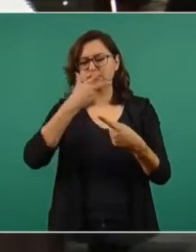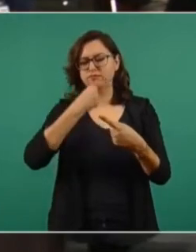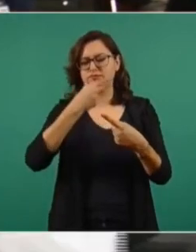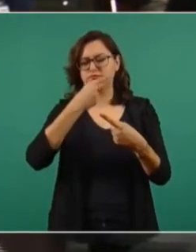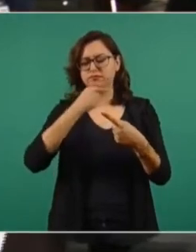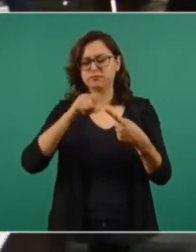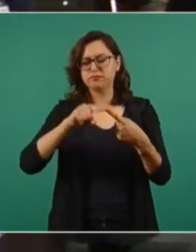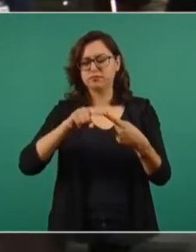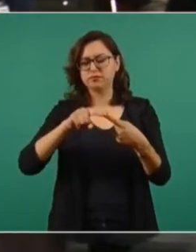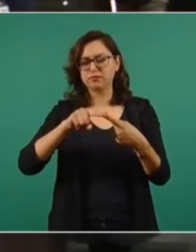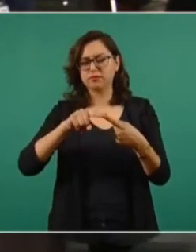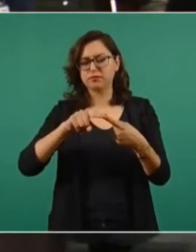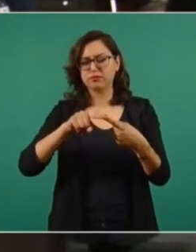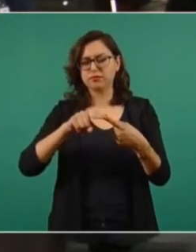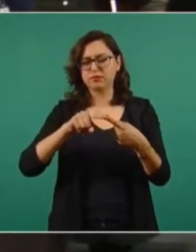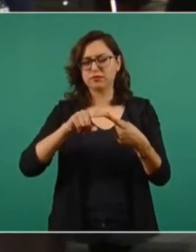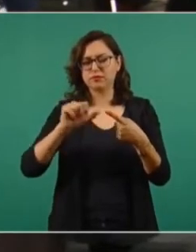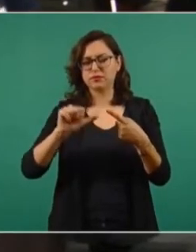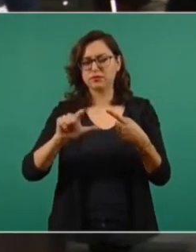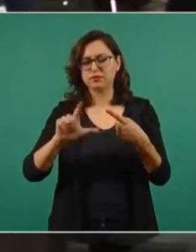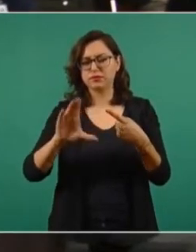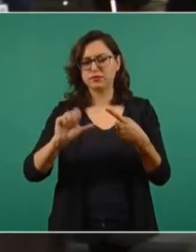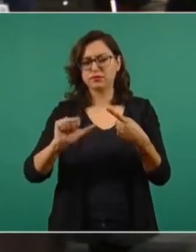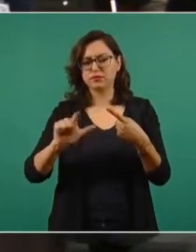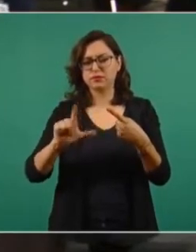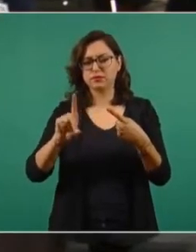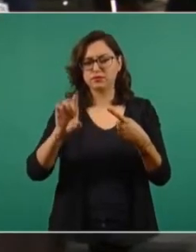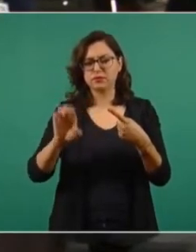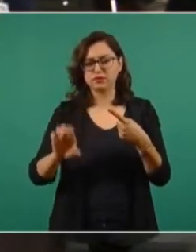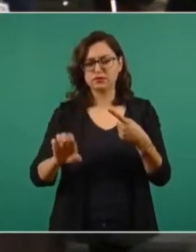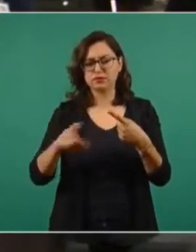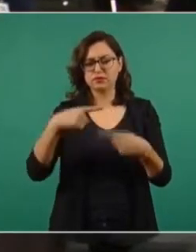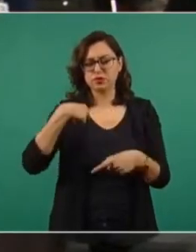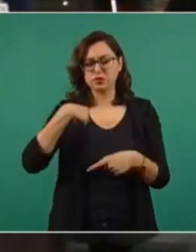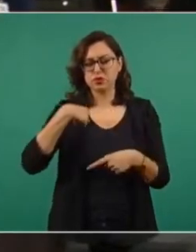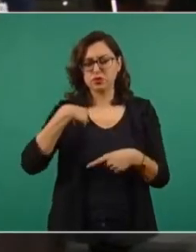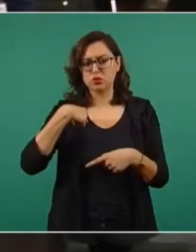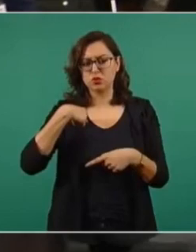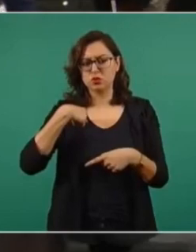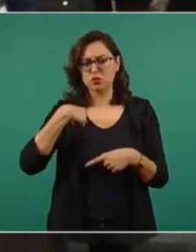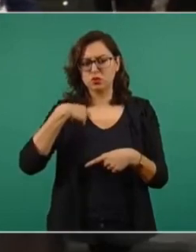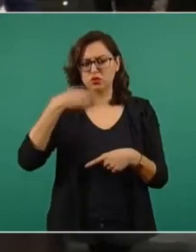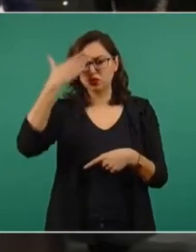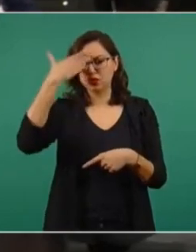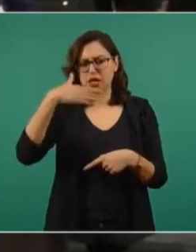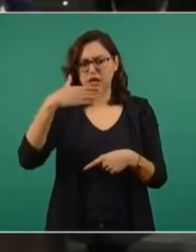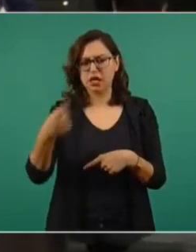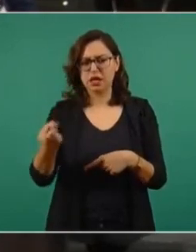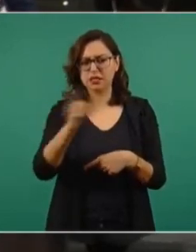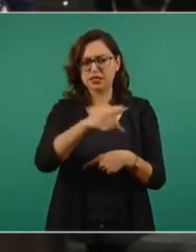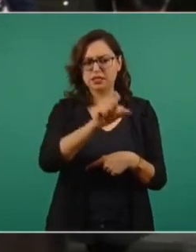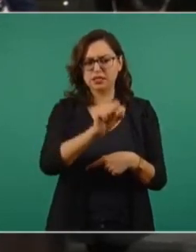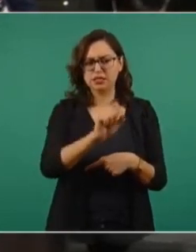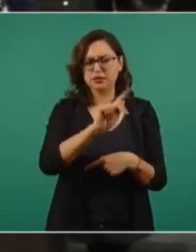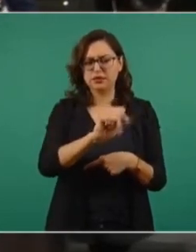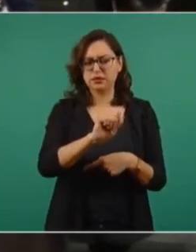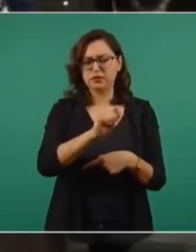alcalde, que tengo entendido es el papá de la secretaria de la